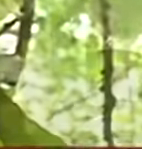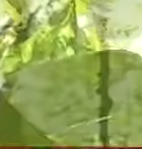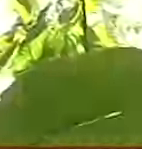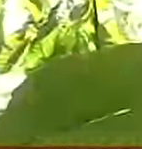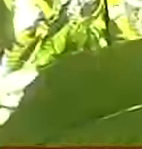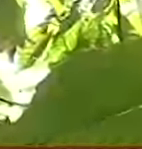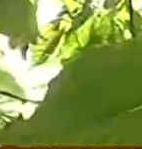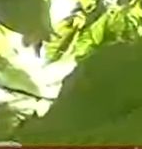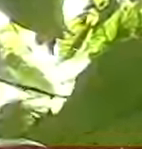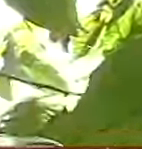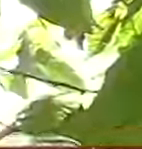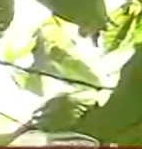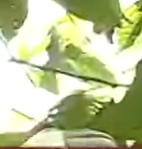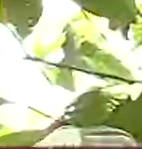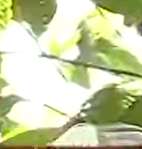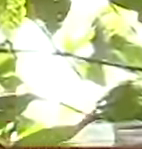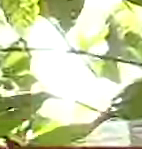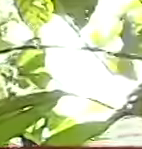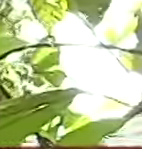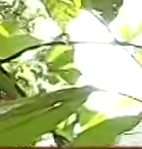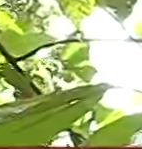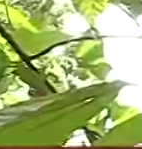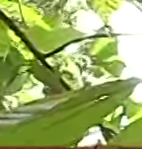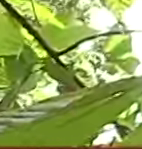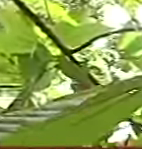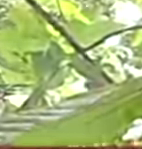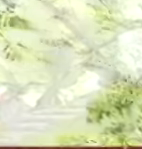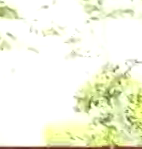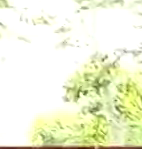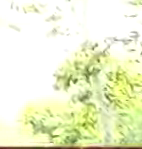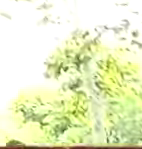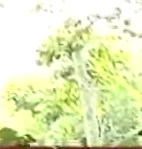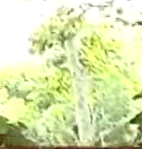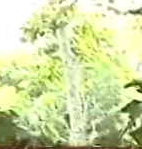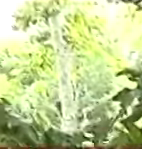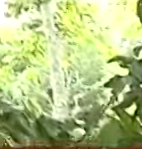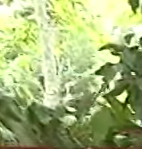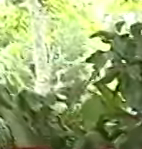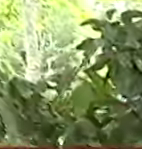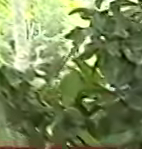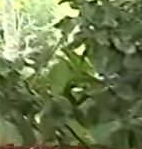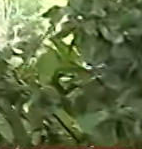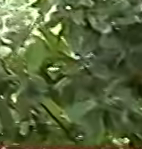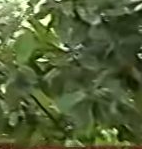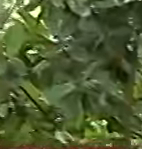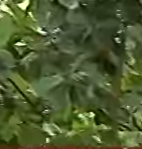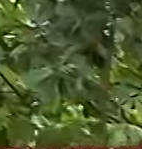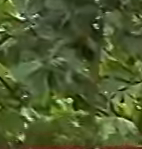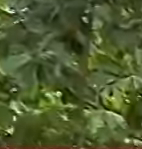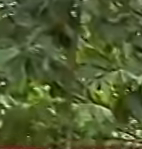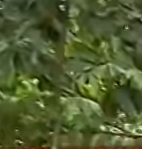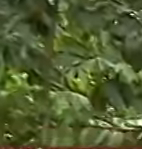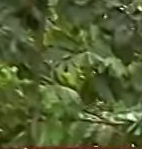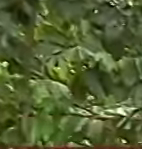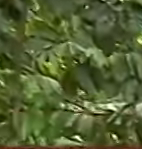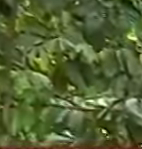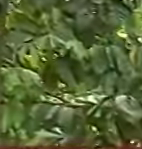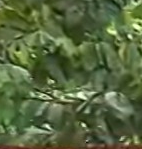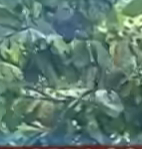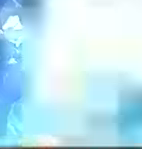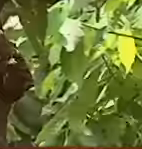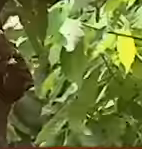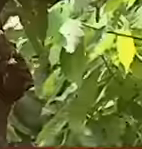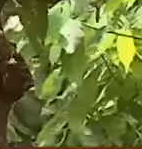julio Los cacao tales Llegan a medir Hasta 7 metros De altura Y requieren estar rodeados De árboles más altos Para asegurar su